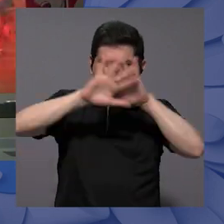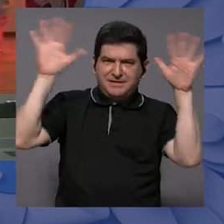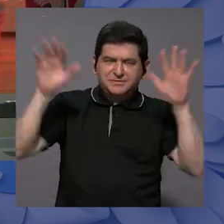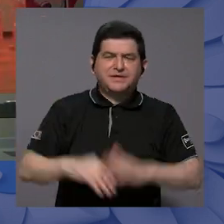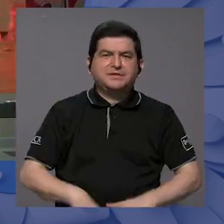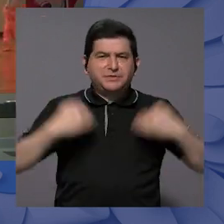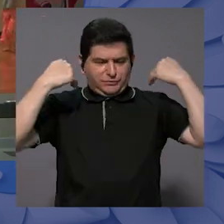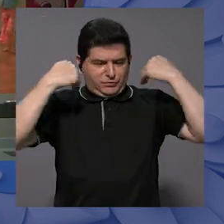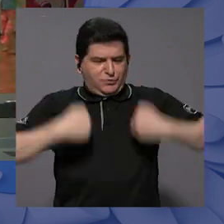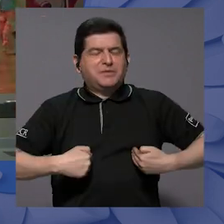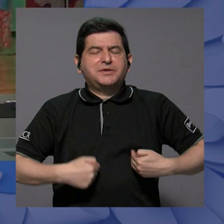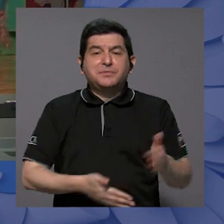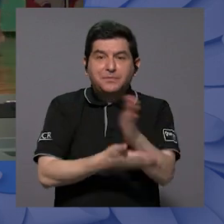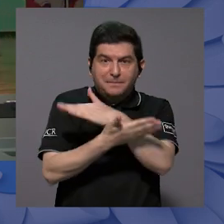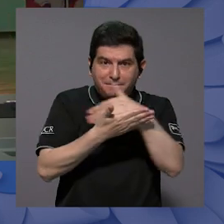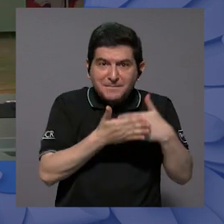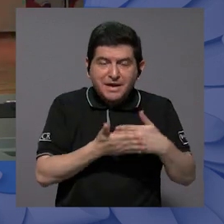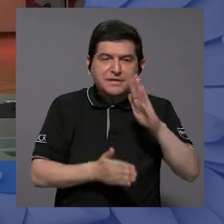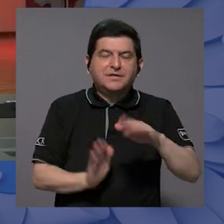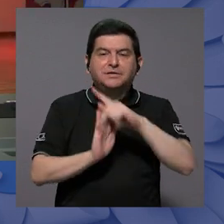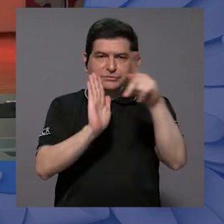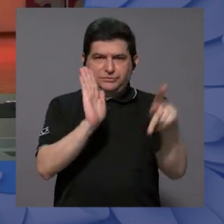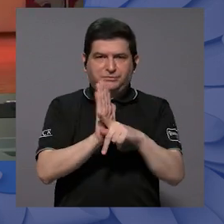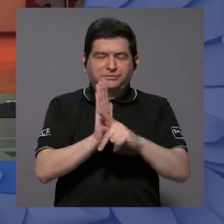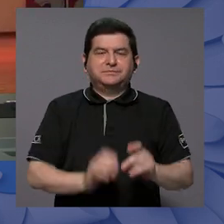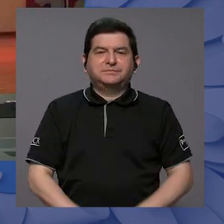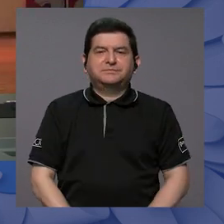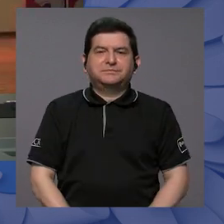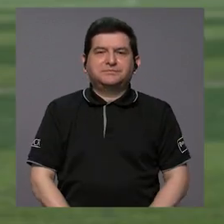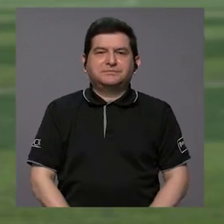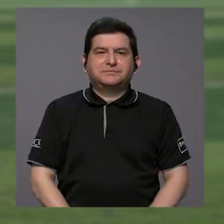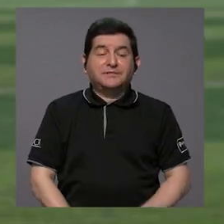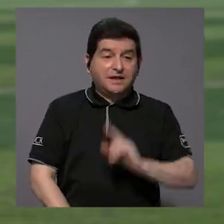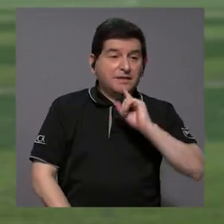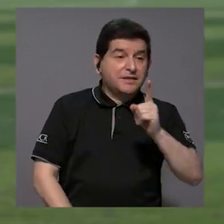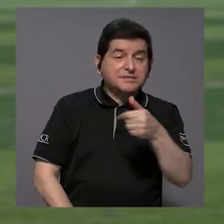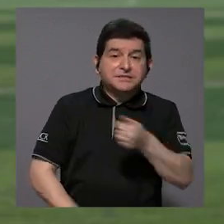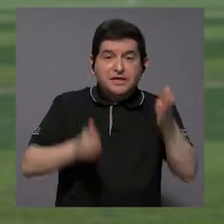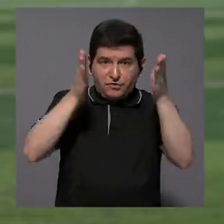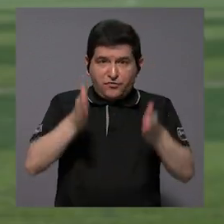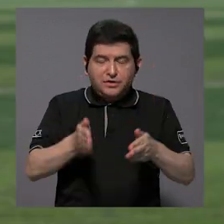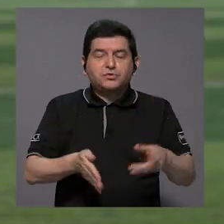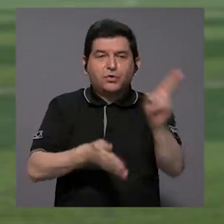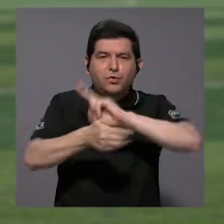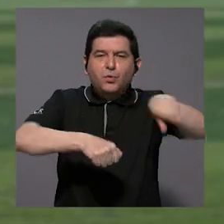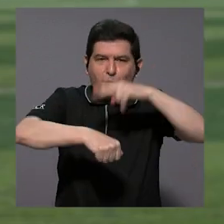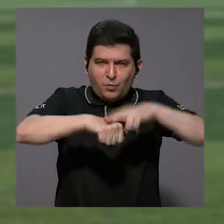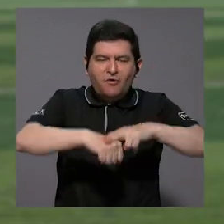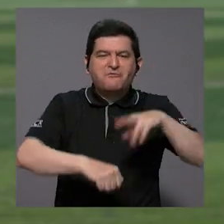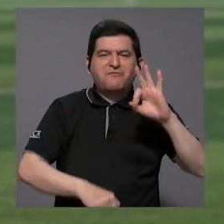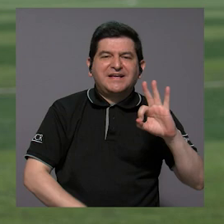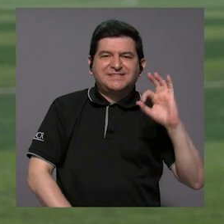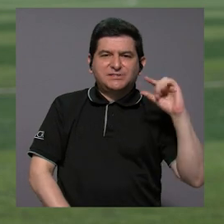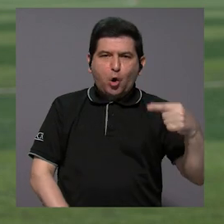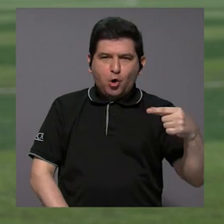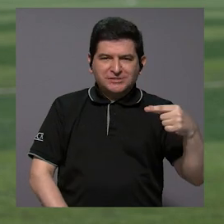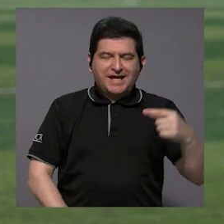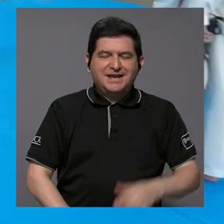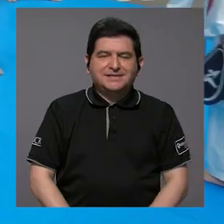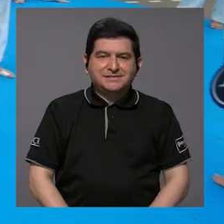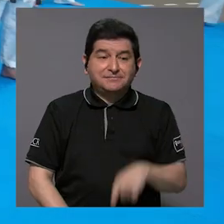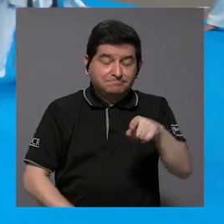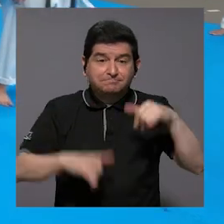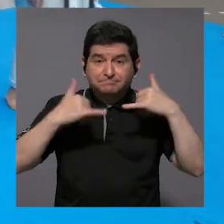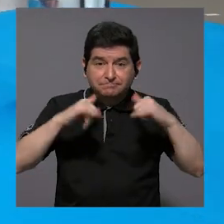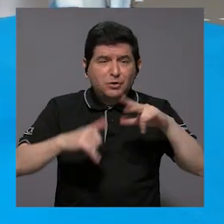transparencia y el humanismo como parte de sus principios. Según dijo el rector de la Universidad Nacional, Francisco González,